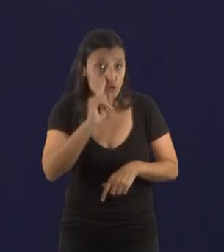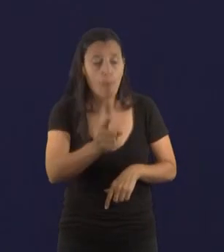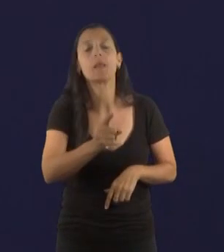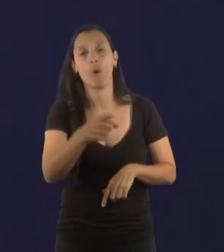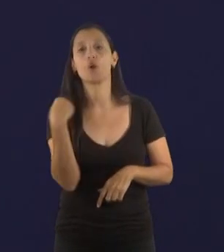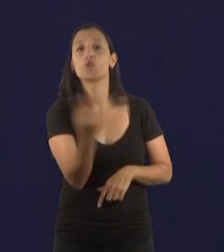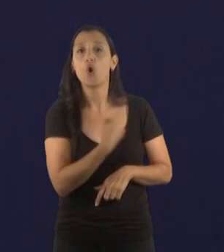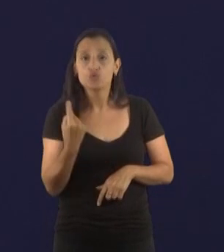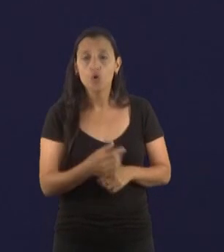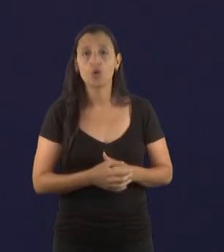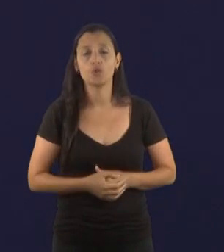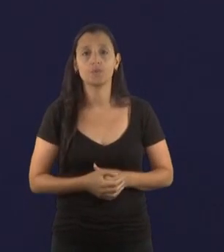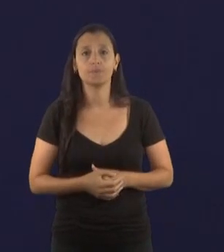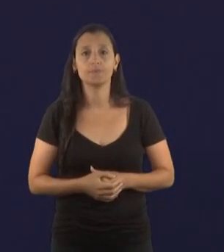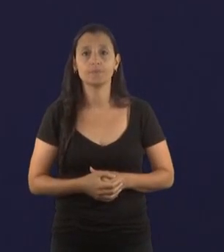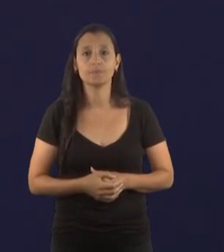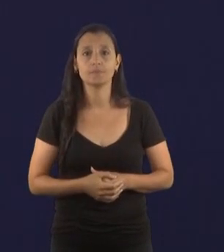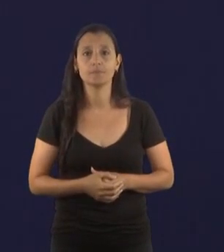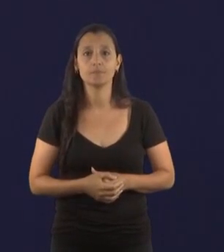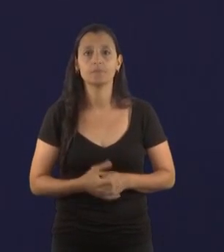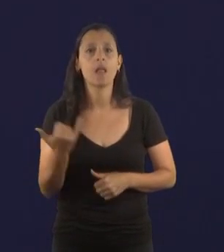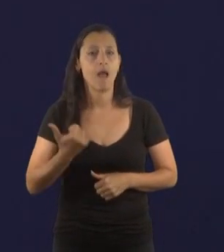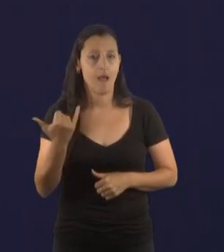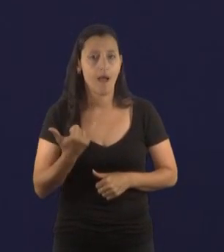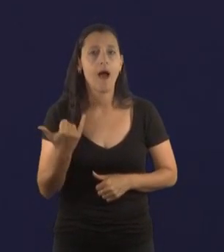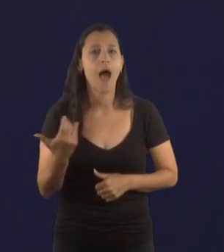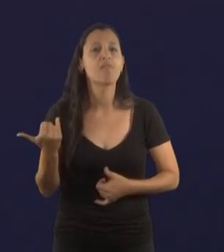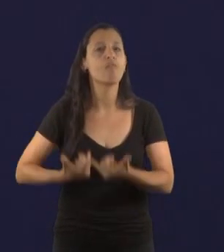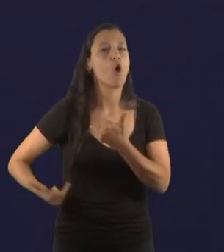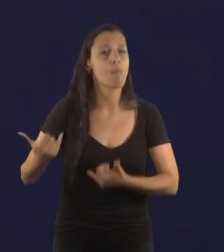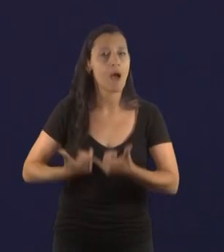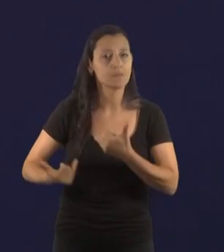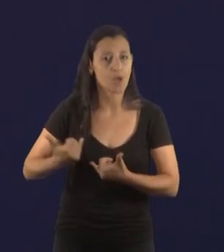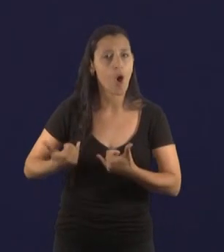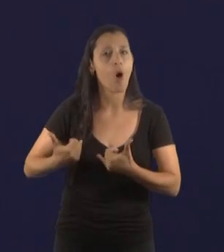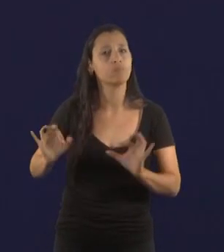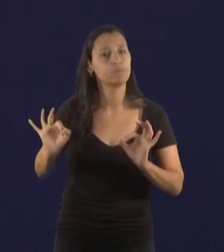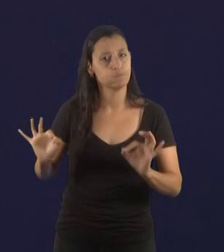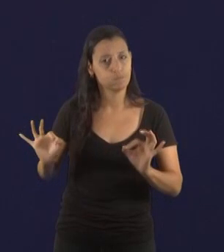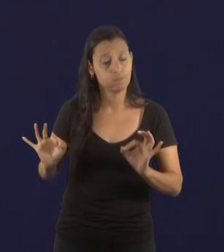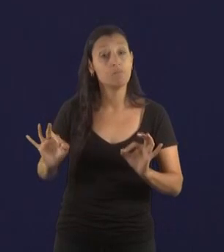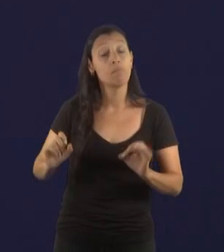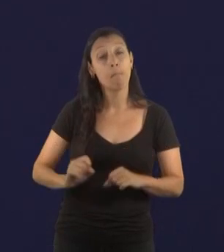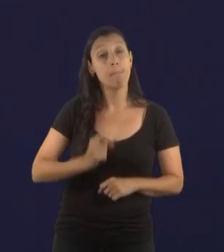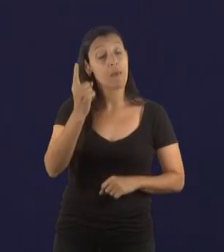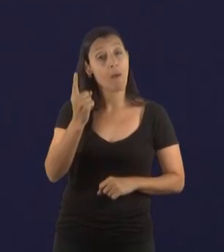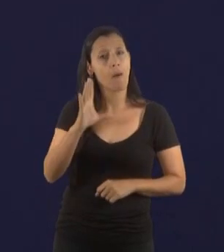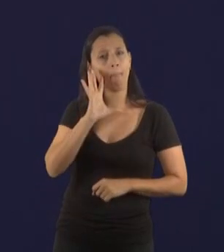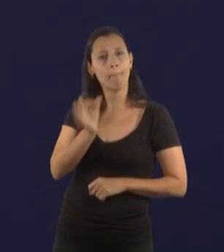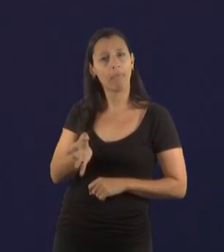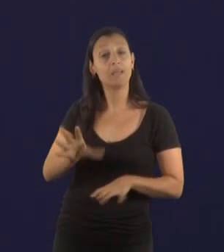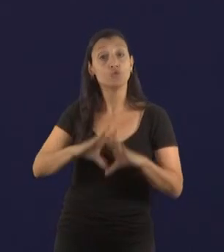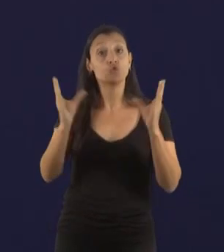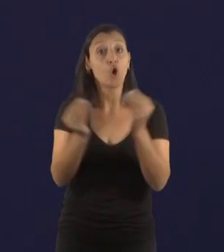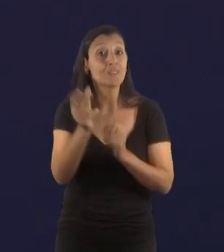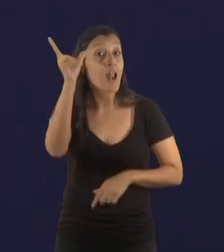Bueno, nosotros, por supuesto que tenemos el dato en bruto y el primer análisis que hicimos de las 8